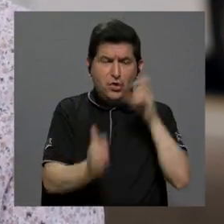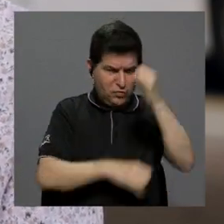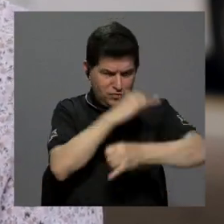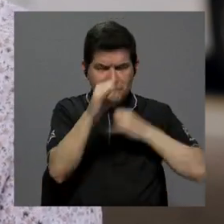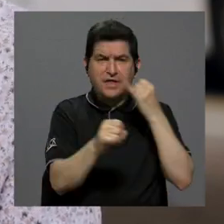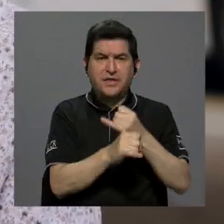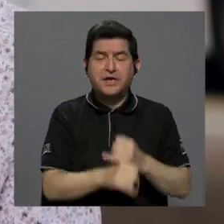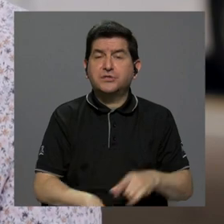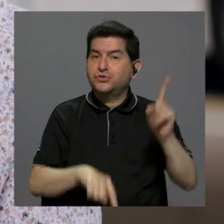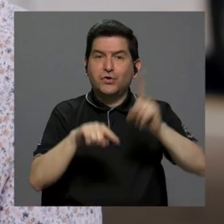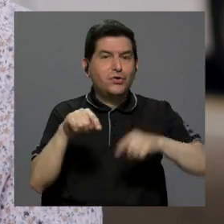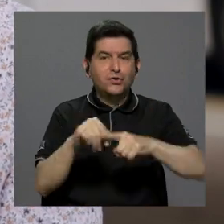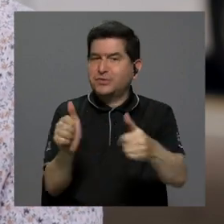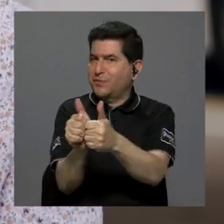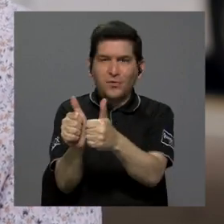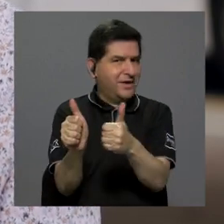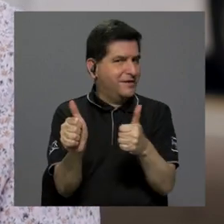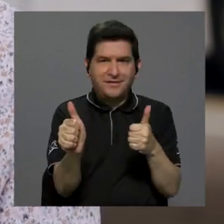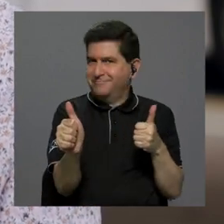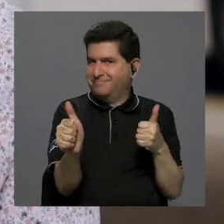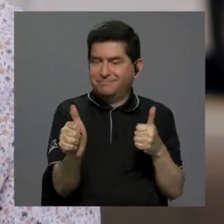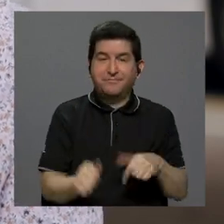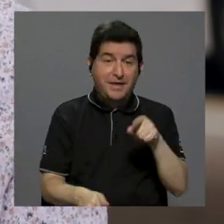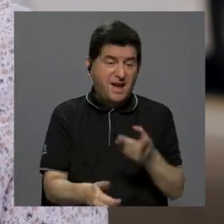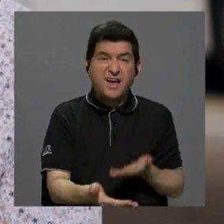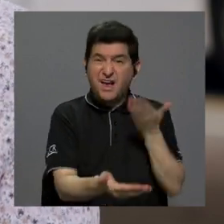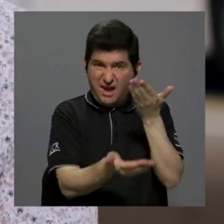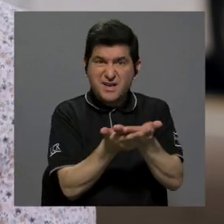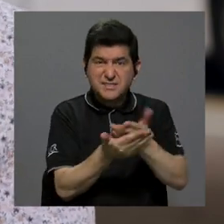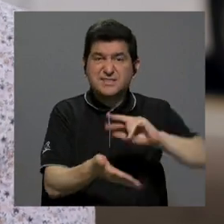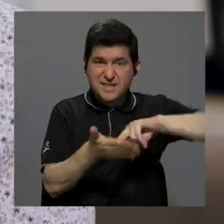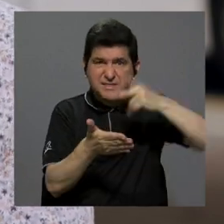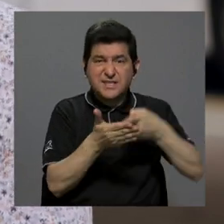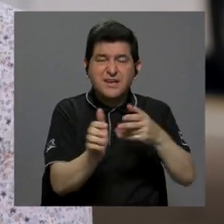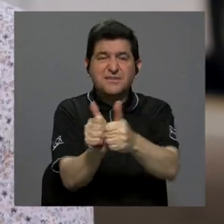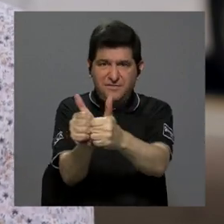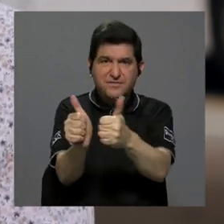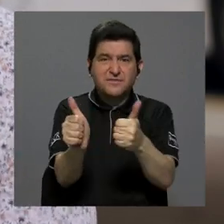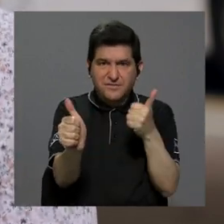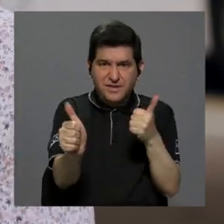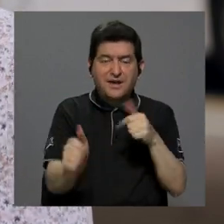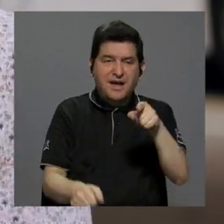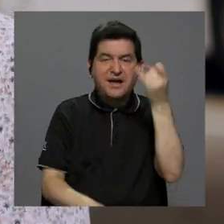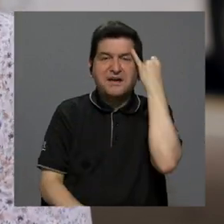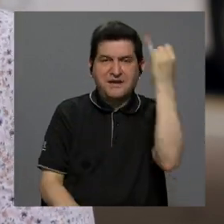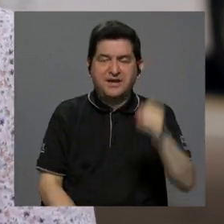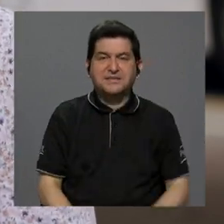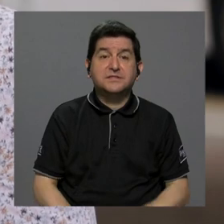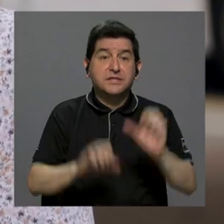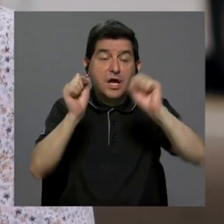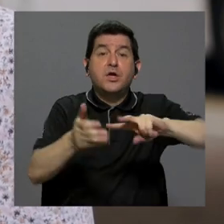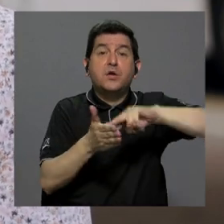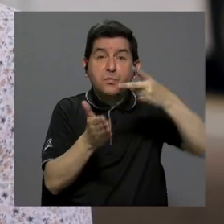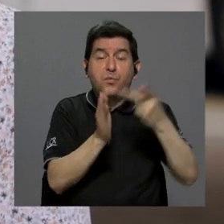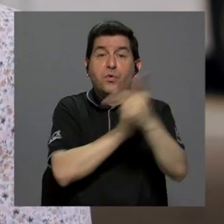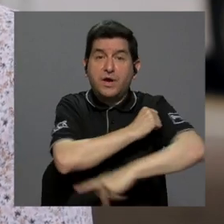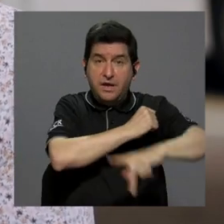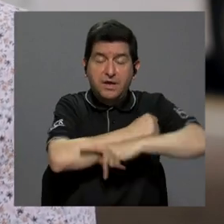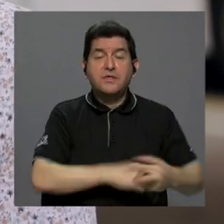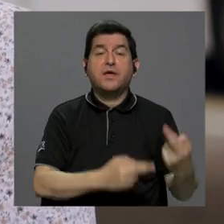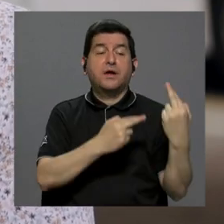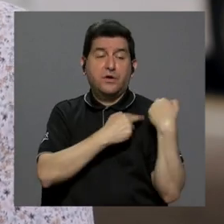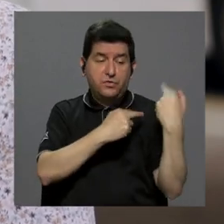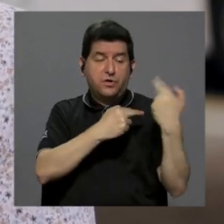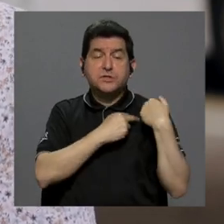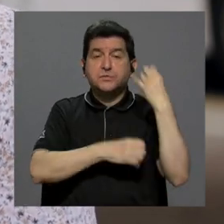el ámbito de derecho internacional no es posible retroceder y esta propuesta marca un retroceso en ese sentido y le puede